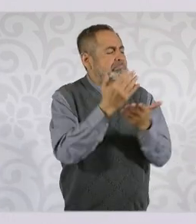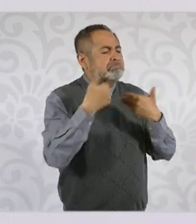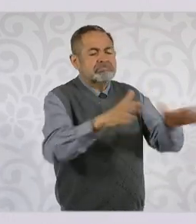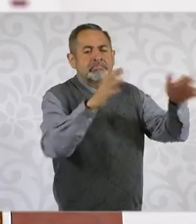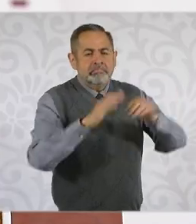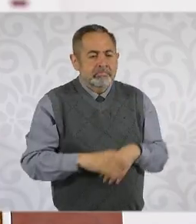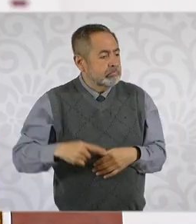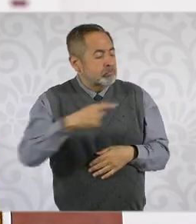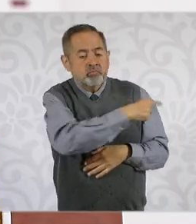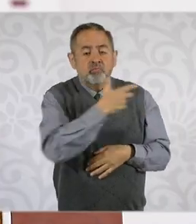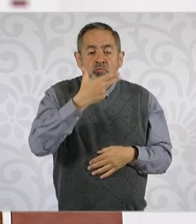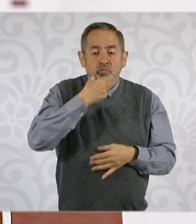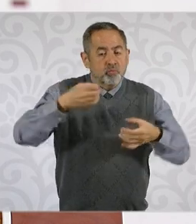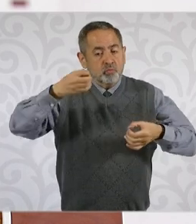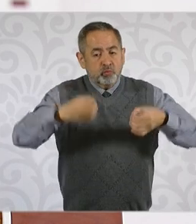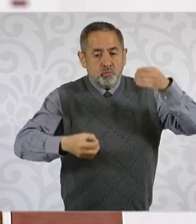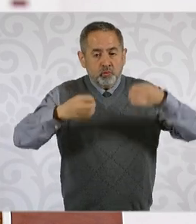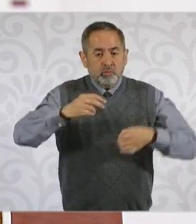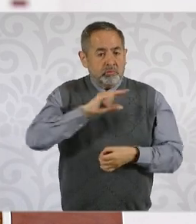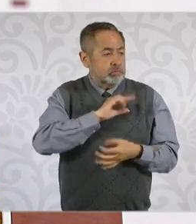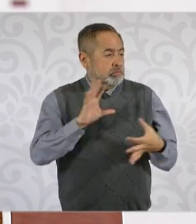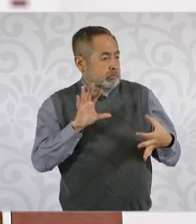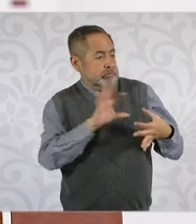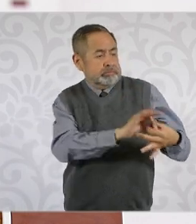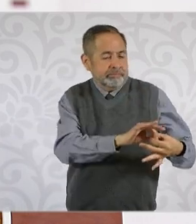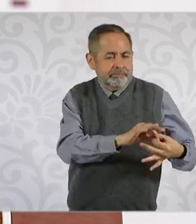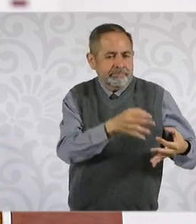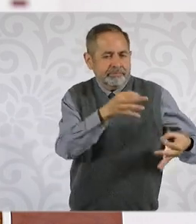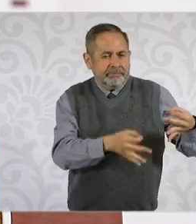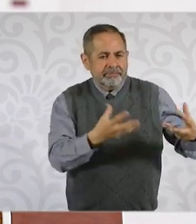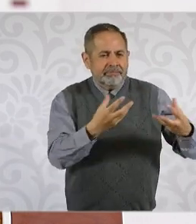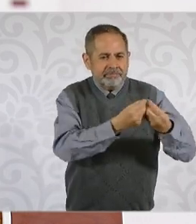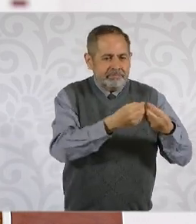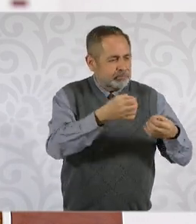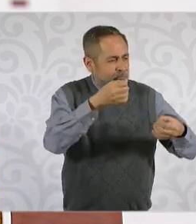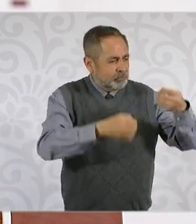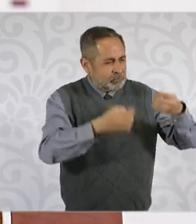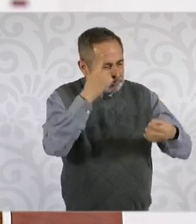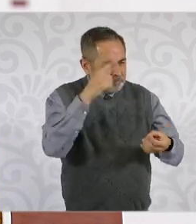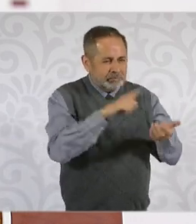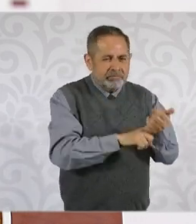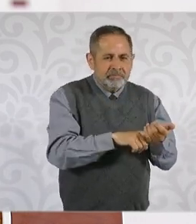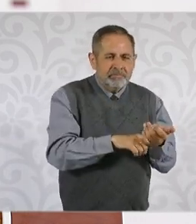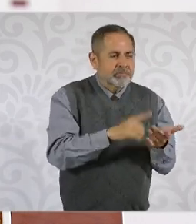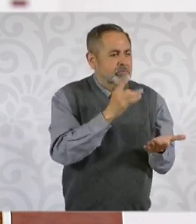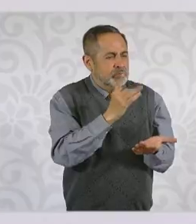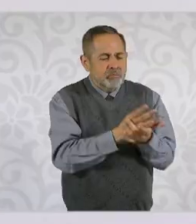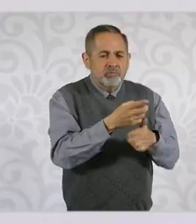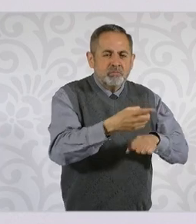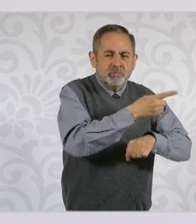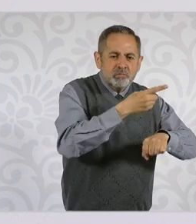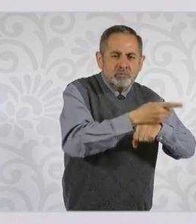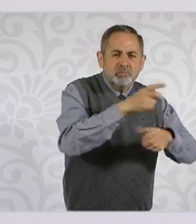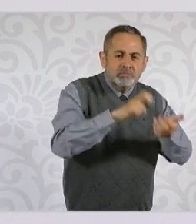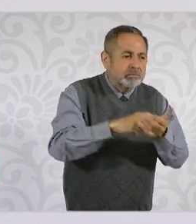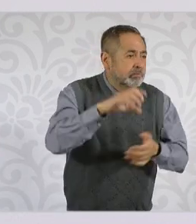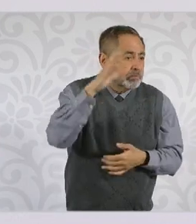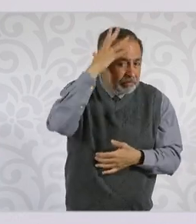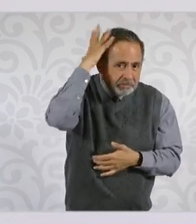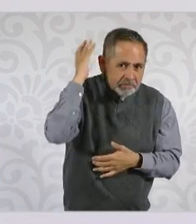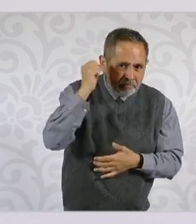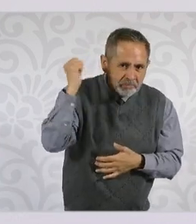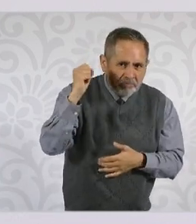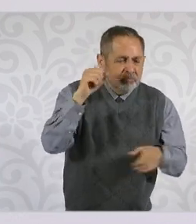Un juez especializado adscrito al tribunal de enjuiciamiento del único distrito judicial de Morelos.